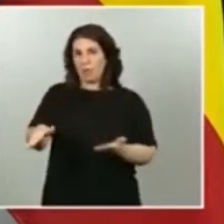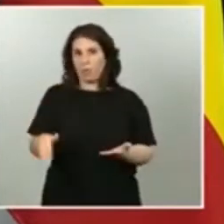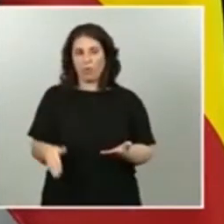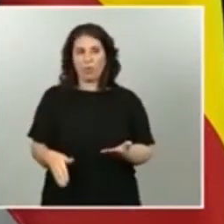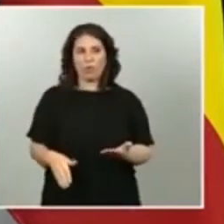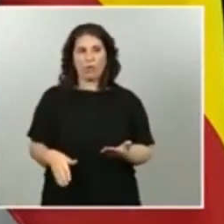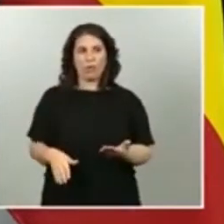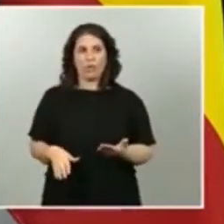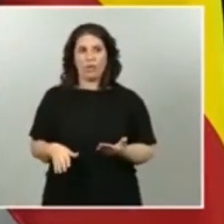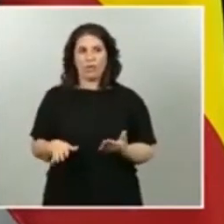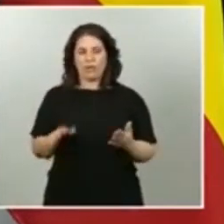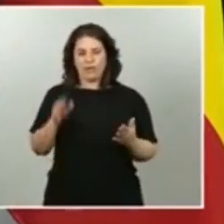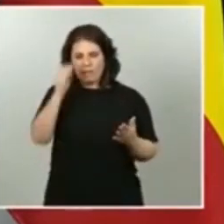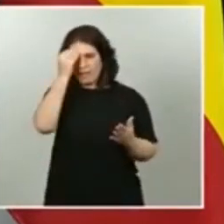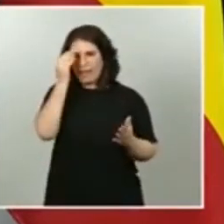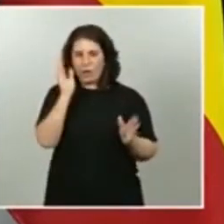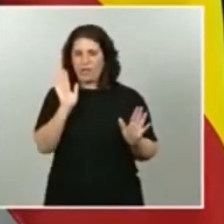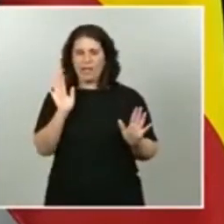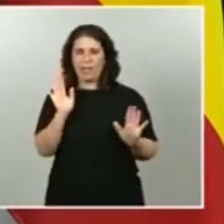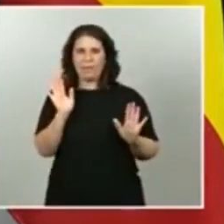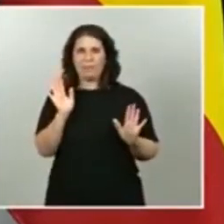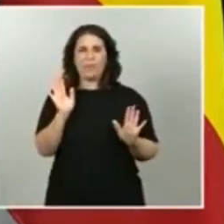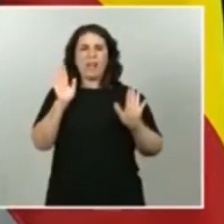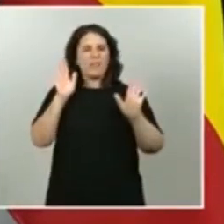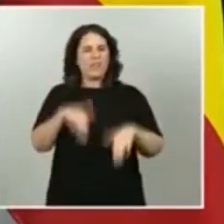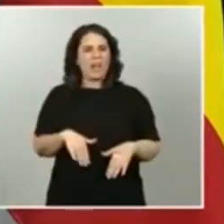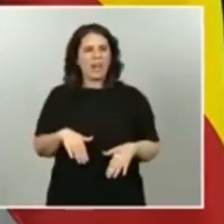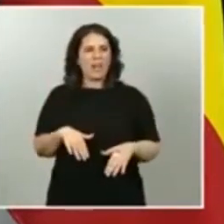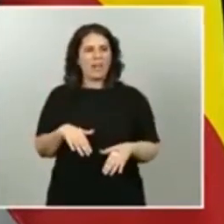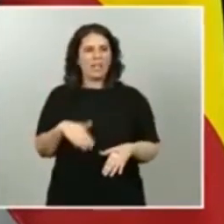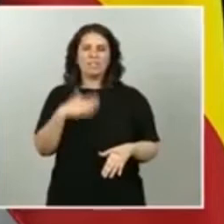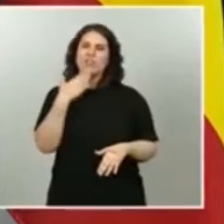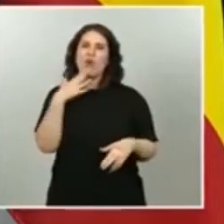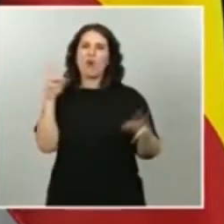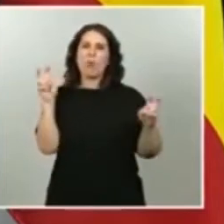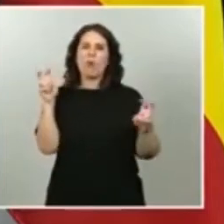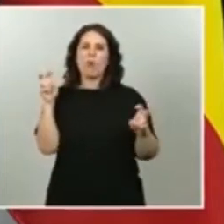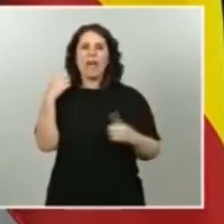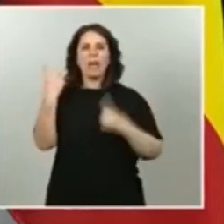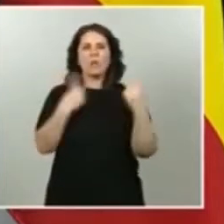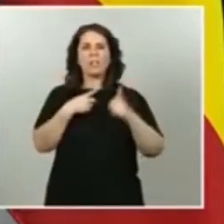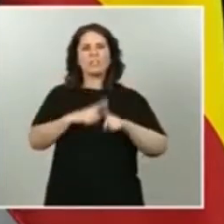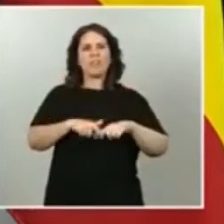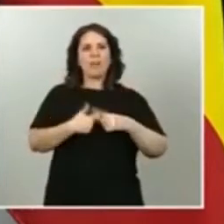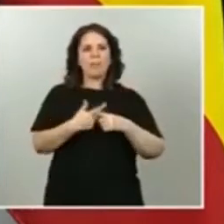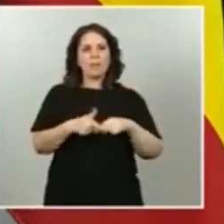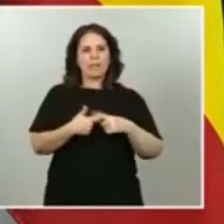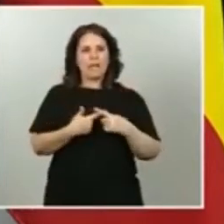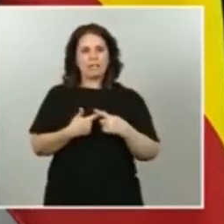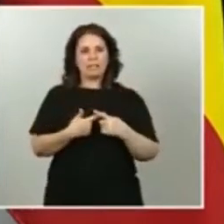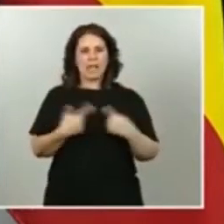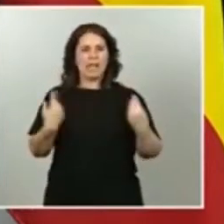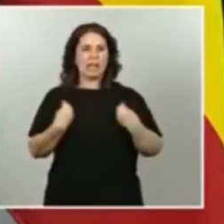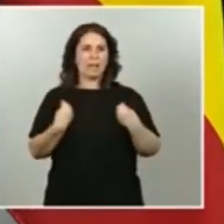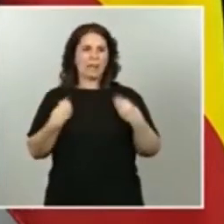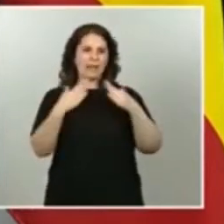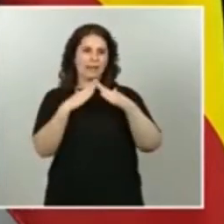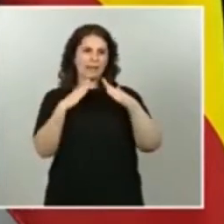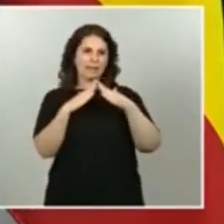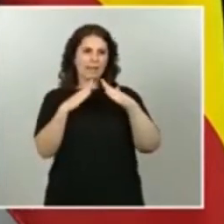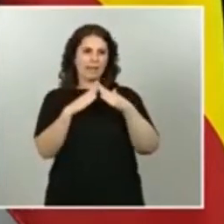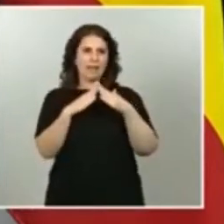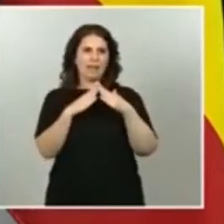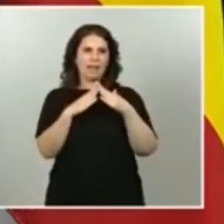coloca el foco diciendo que algunas familias que viven en su casa y que se pueden encontrar en una situación de